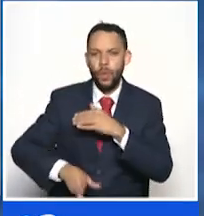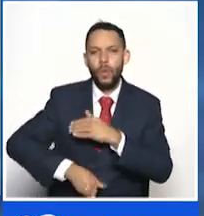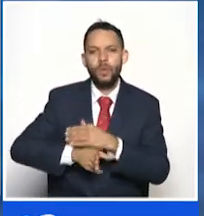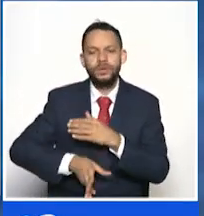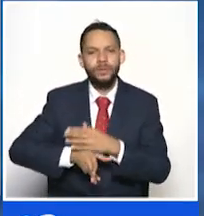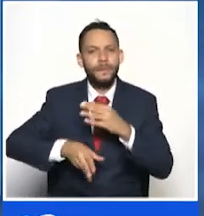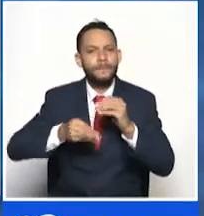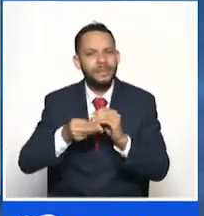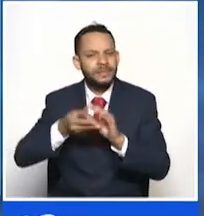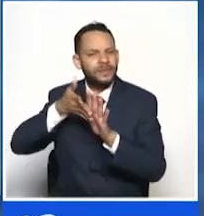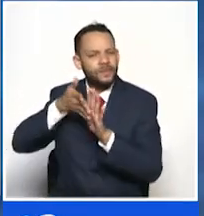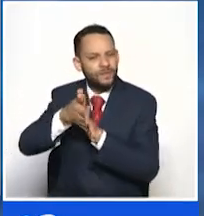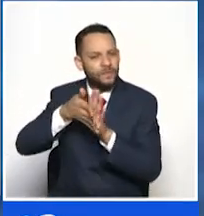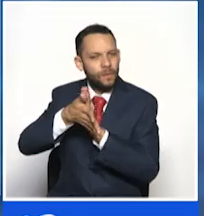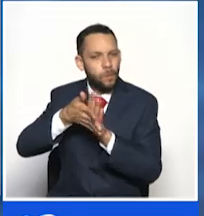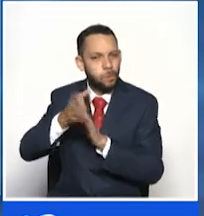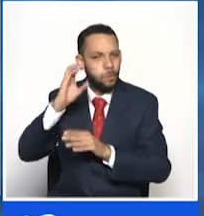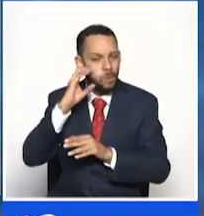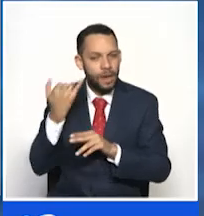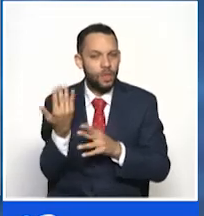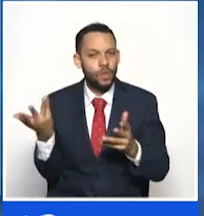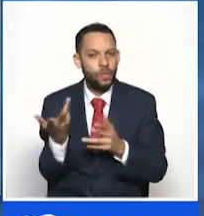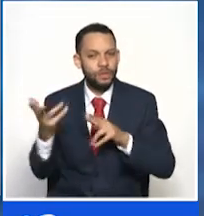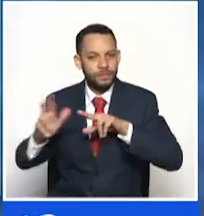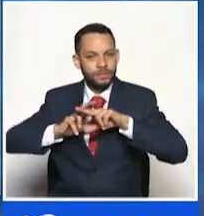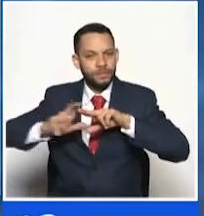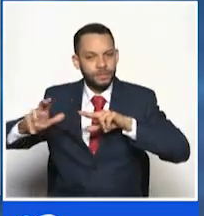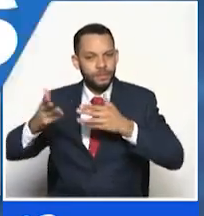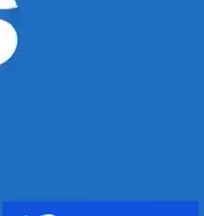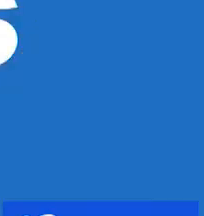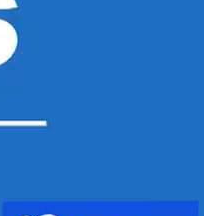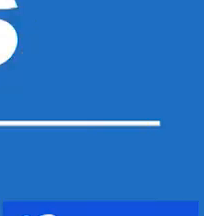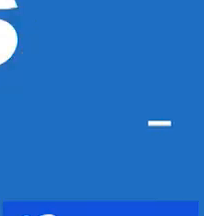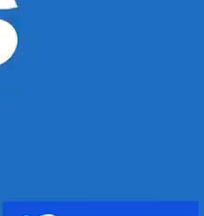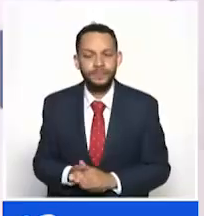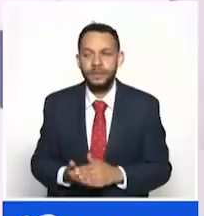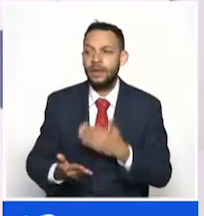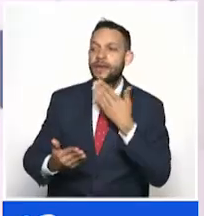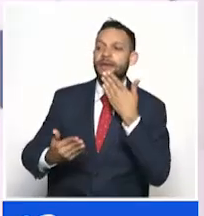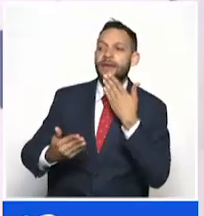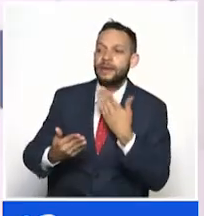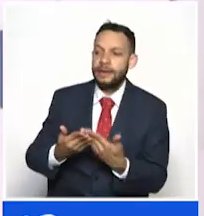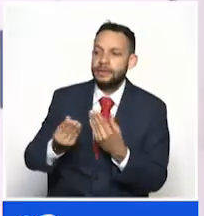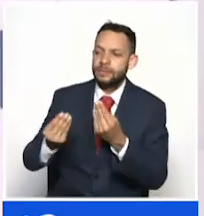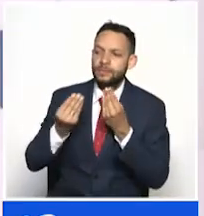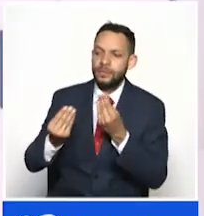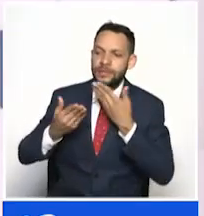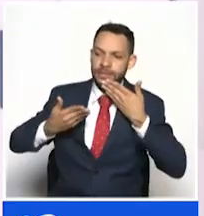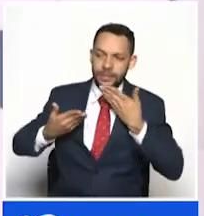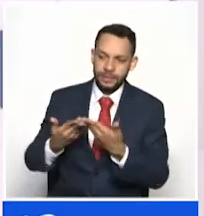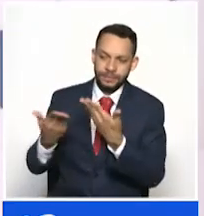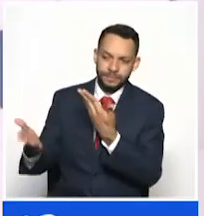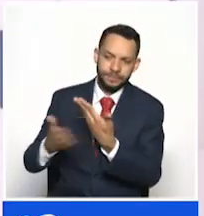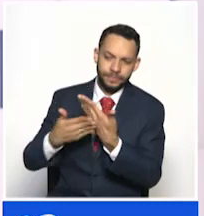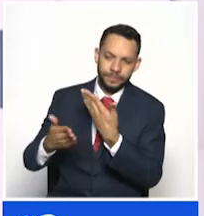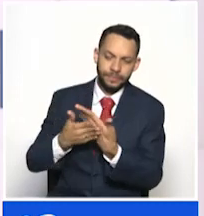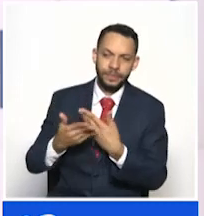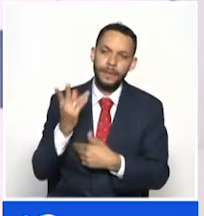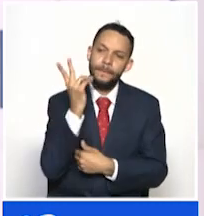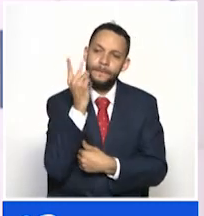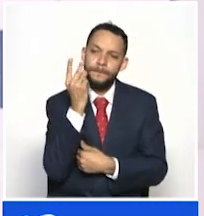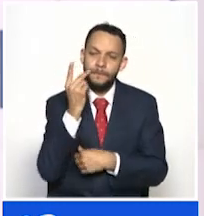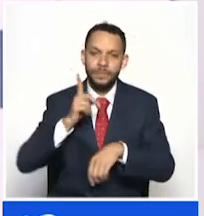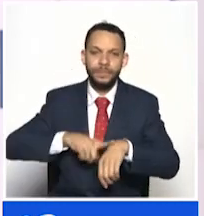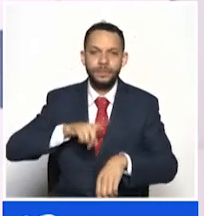más información desde la ciudad de Manizales. Director, muchísimas gracias por toda la información desde la ciudad de Pereira, es la una de la tarde